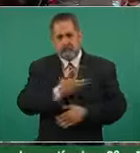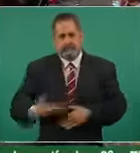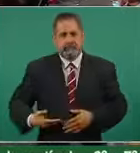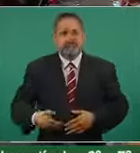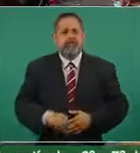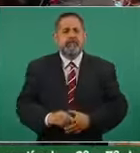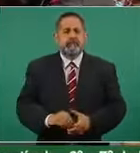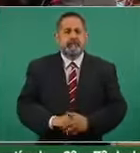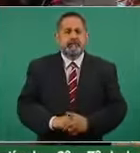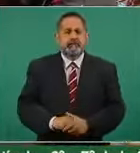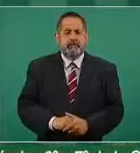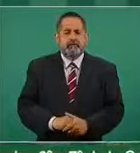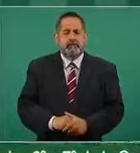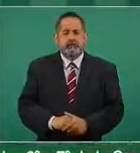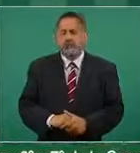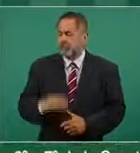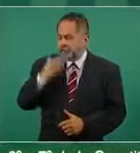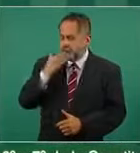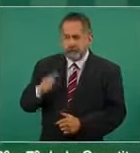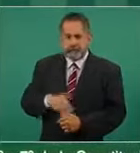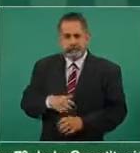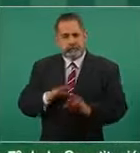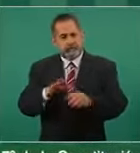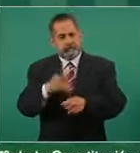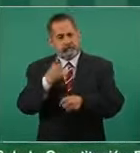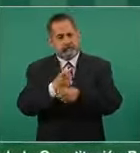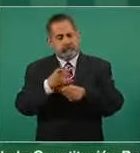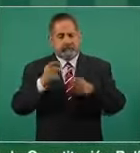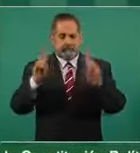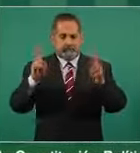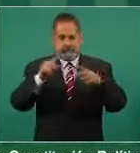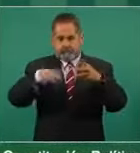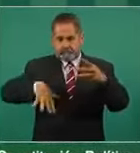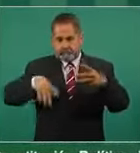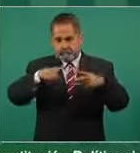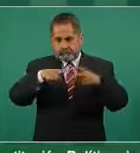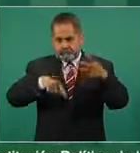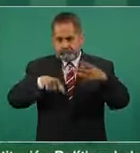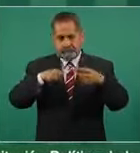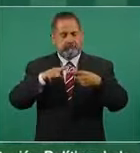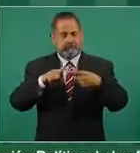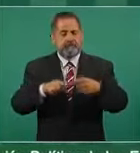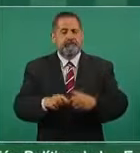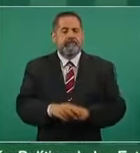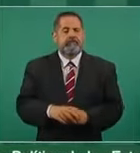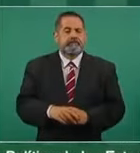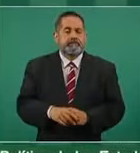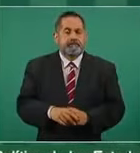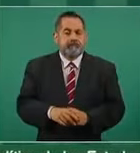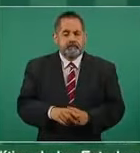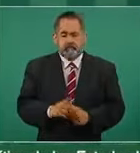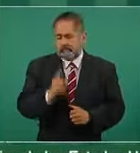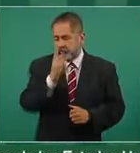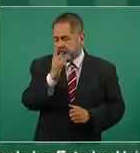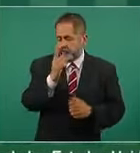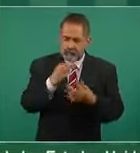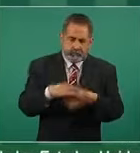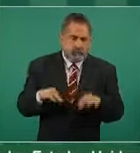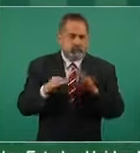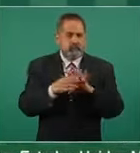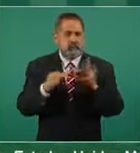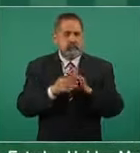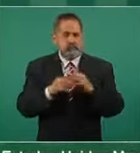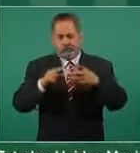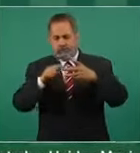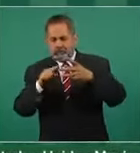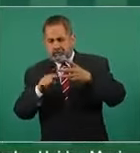Muy bien, mira, el primer tema es muy importante, los